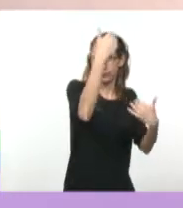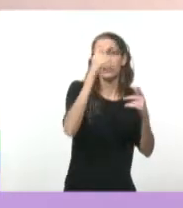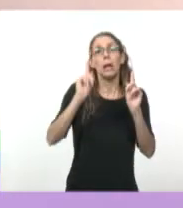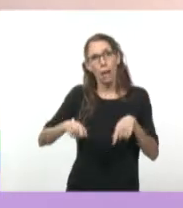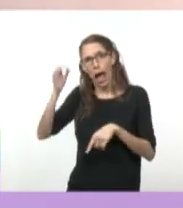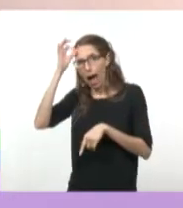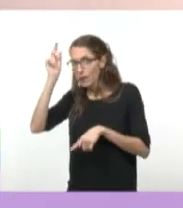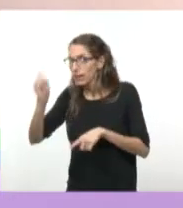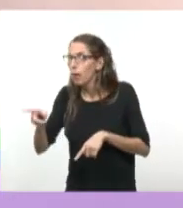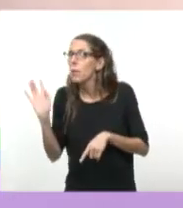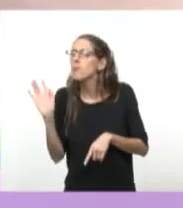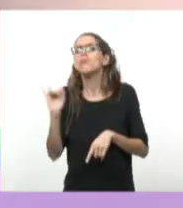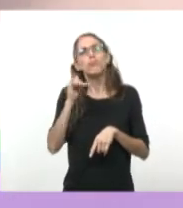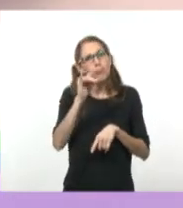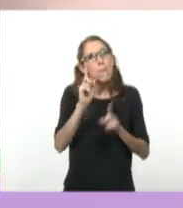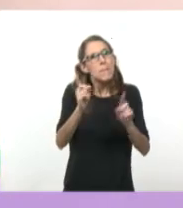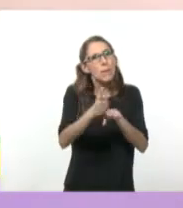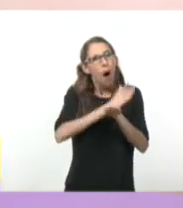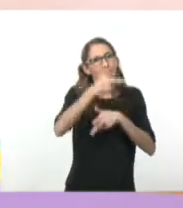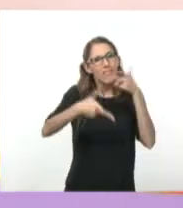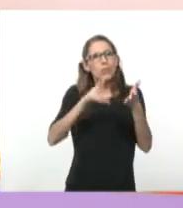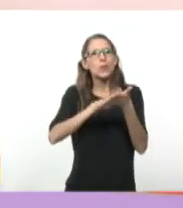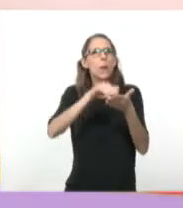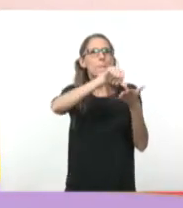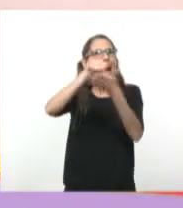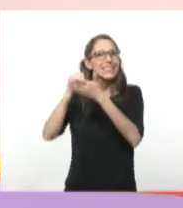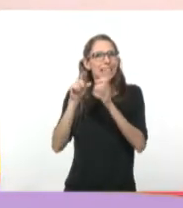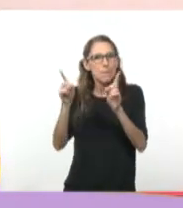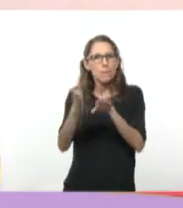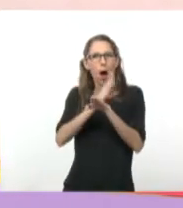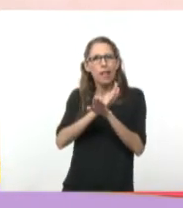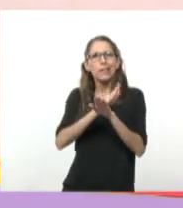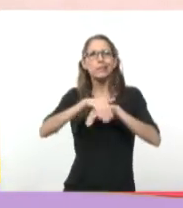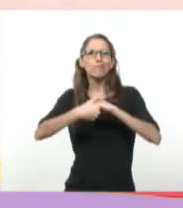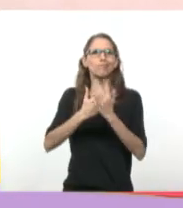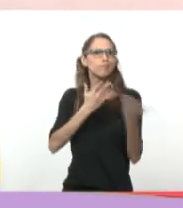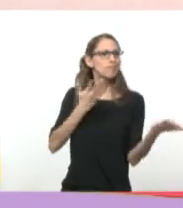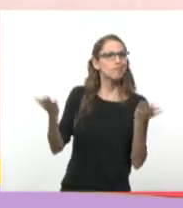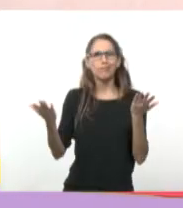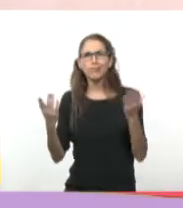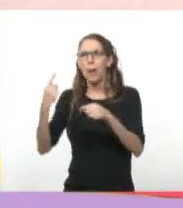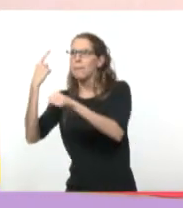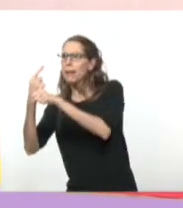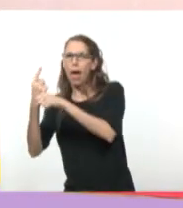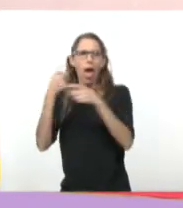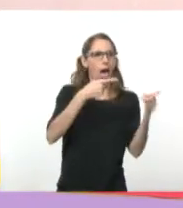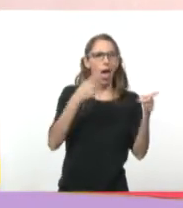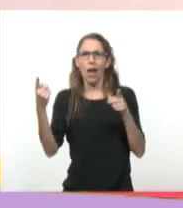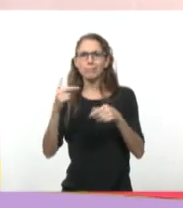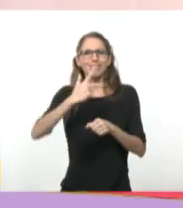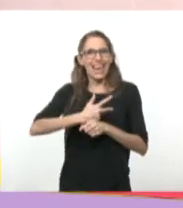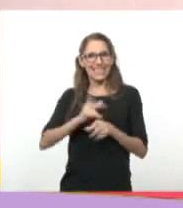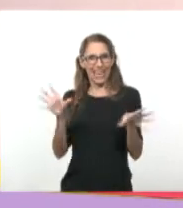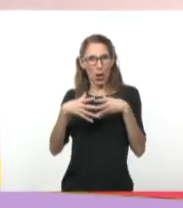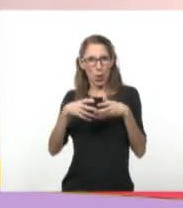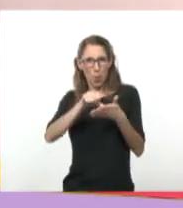figura para los países estos que vos mencionabas al principio, los que quedan en el medio, los que no tenían como una definición bastante concreta, va a ser una figura, una